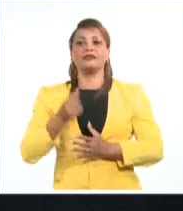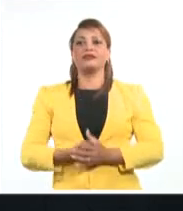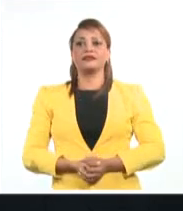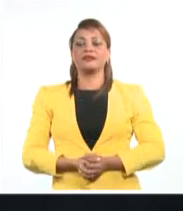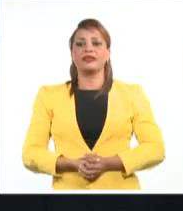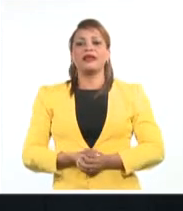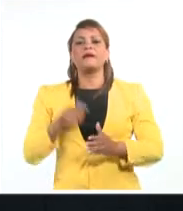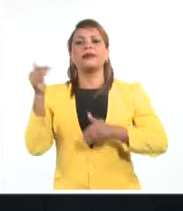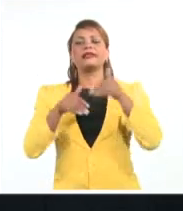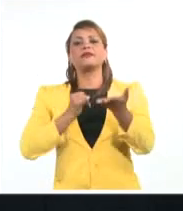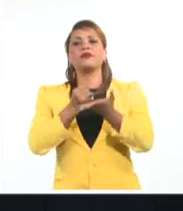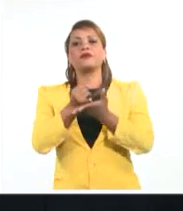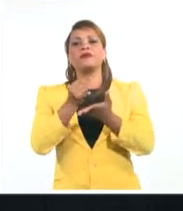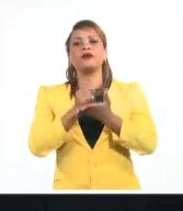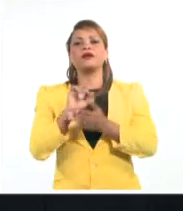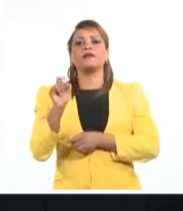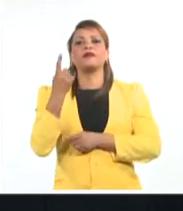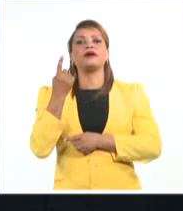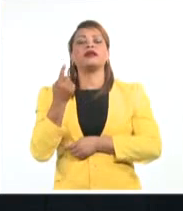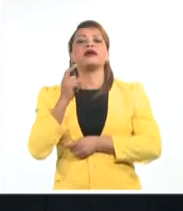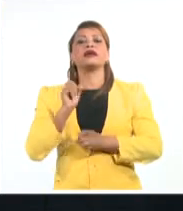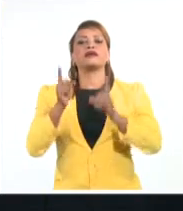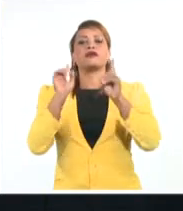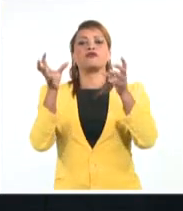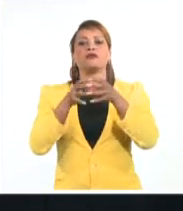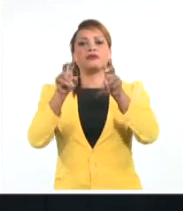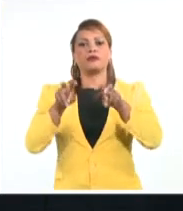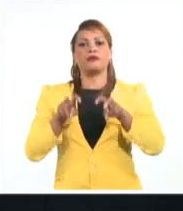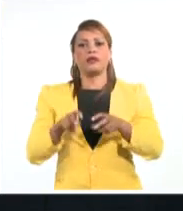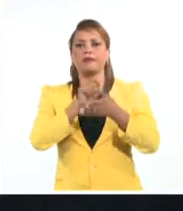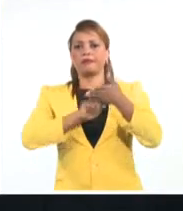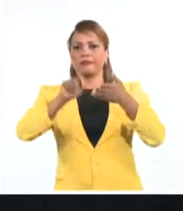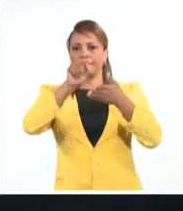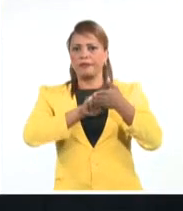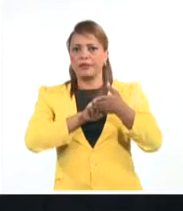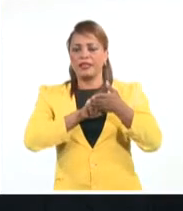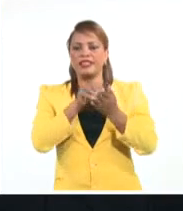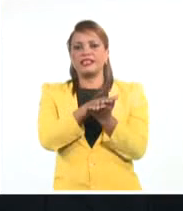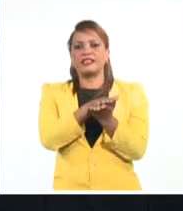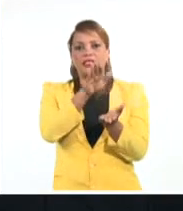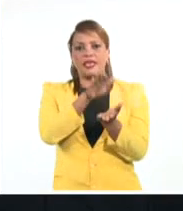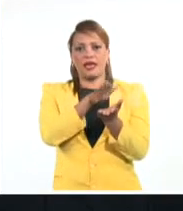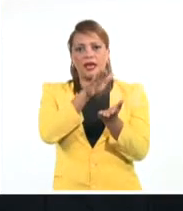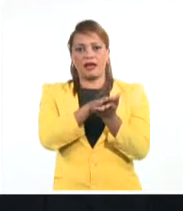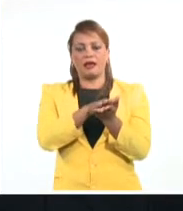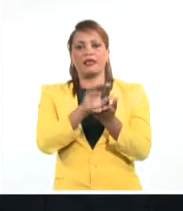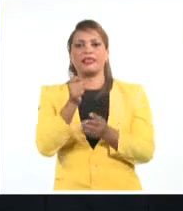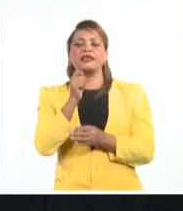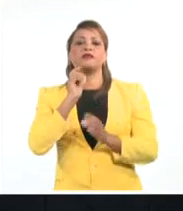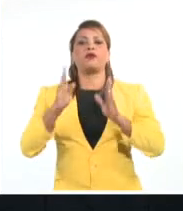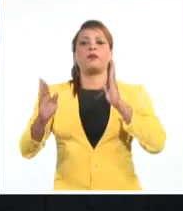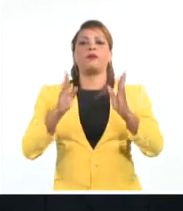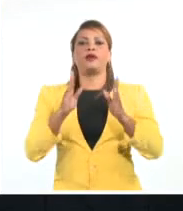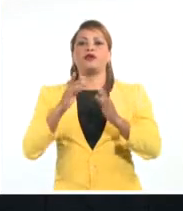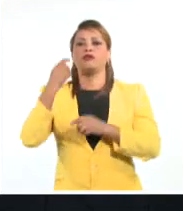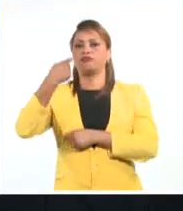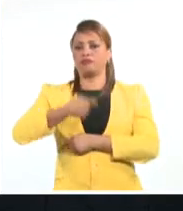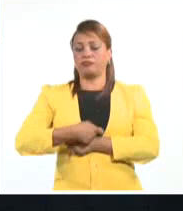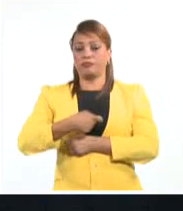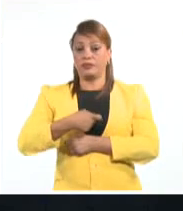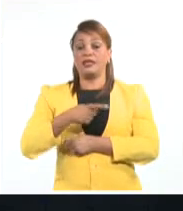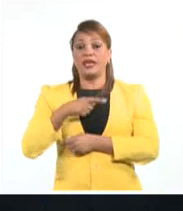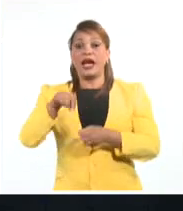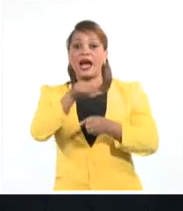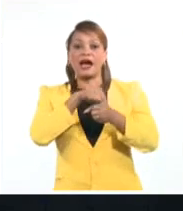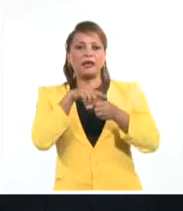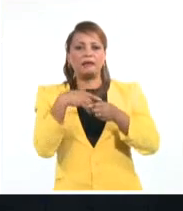en la primera sesión ordinaria de la Asamblea Municipal del Poder Popular de la Cienada de Zapata en su decimoctavo periodo de mandato. En ese contexto